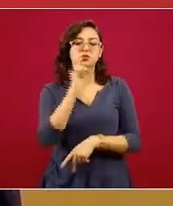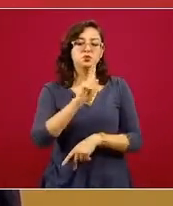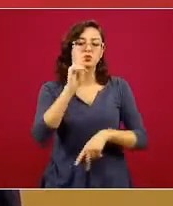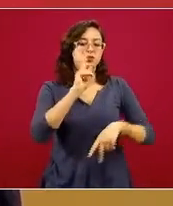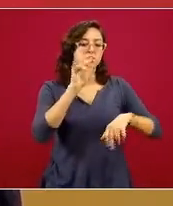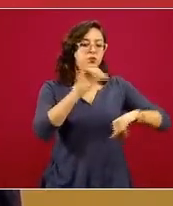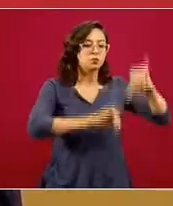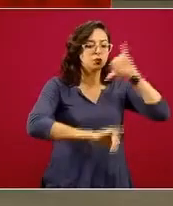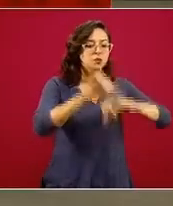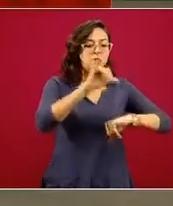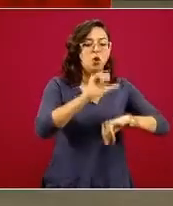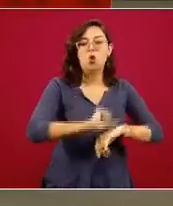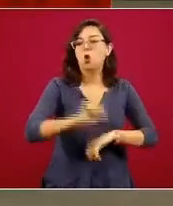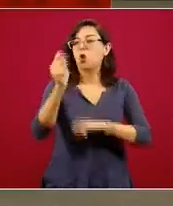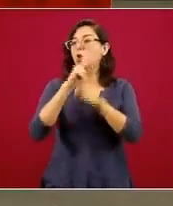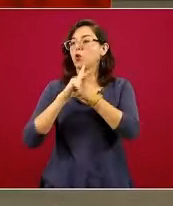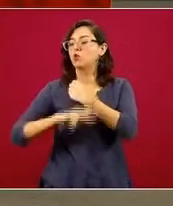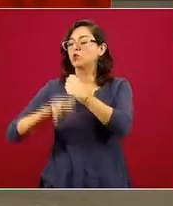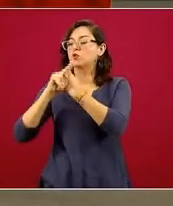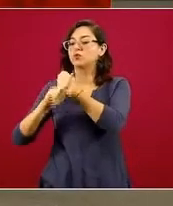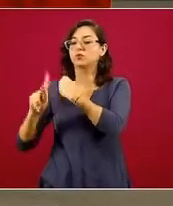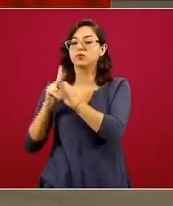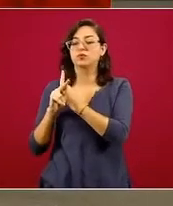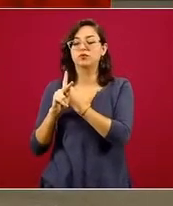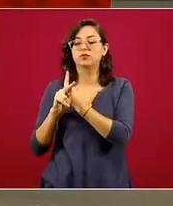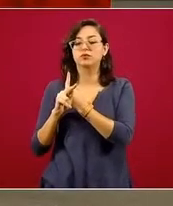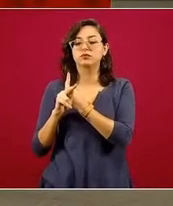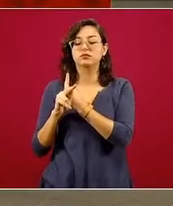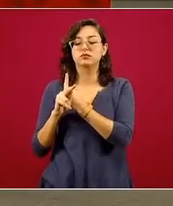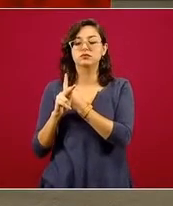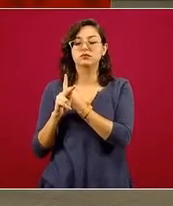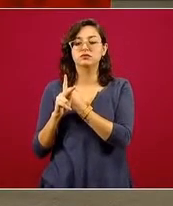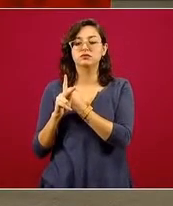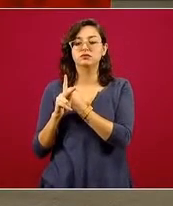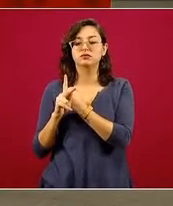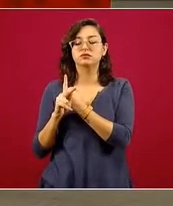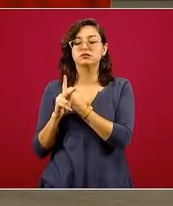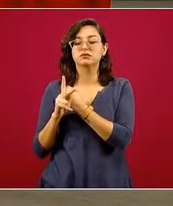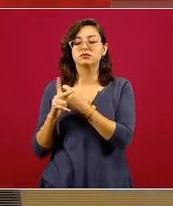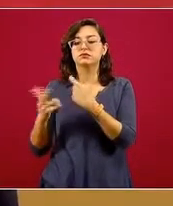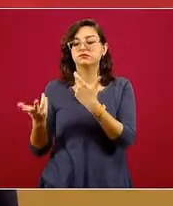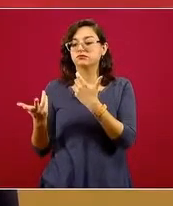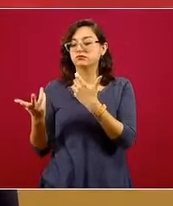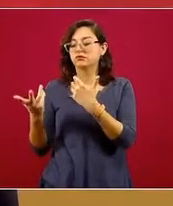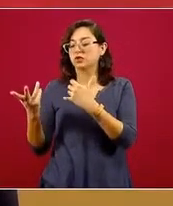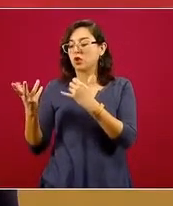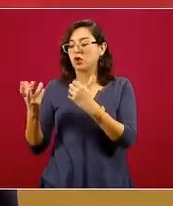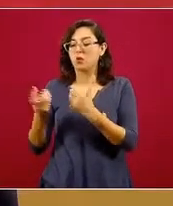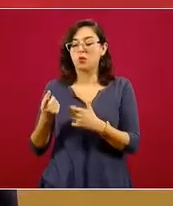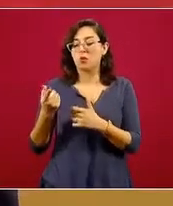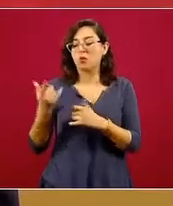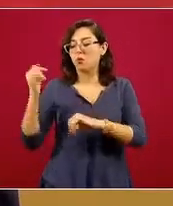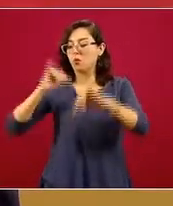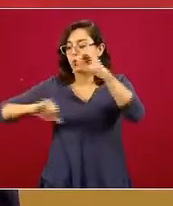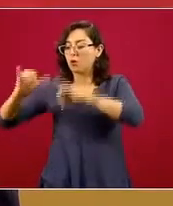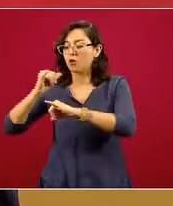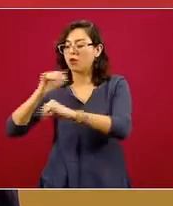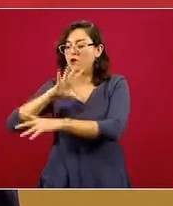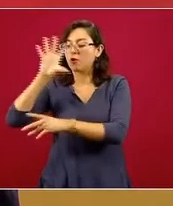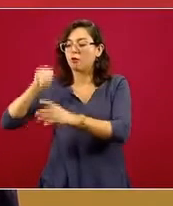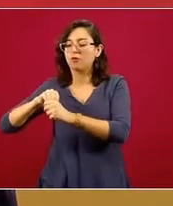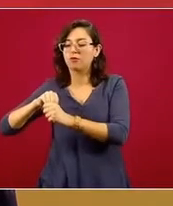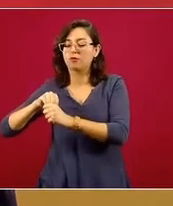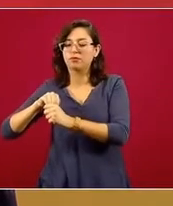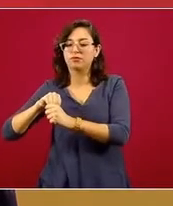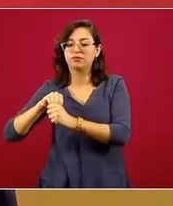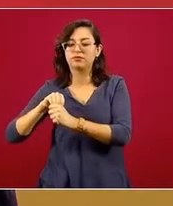los otros países que están en esta estadística lo que tienen es el número de pruebas realizadas. Entonces, lo